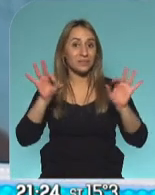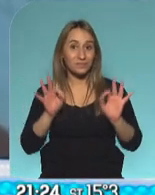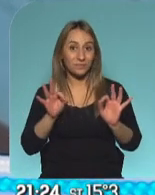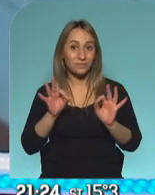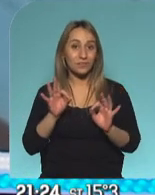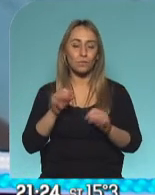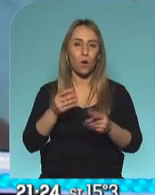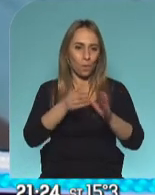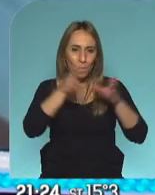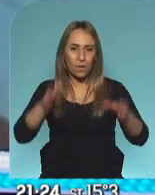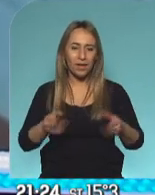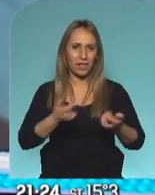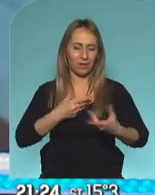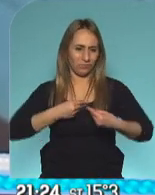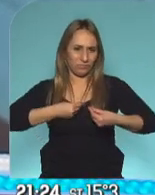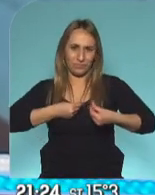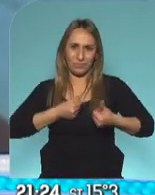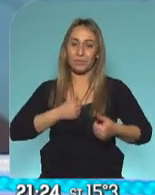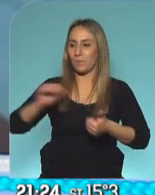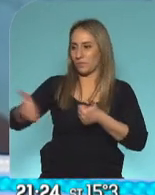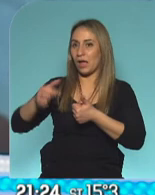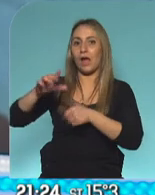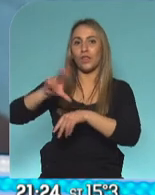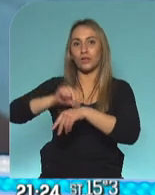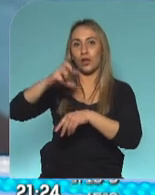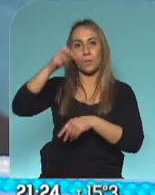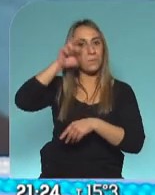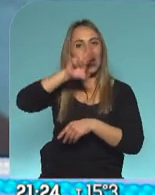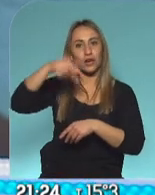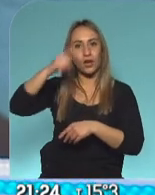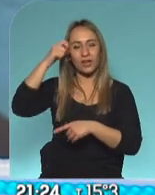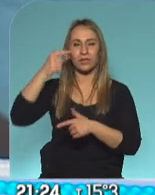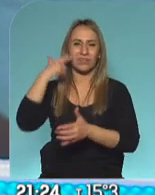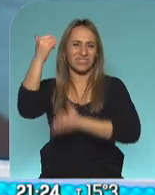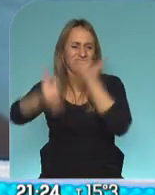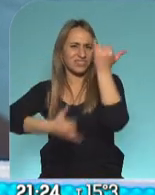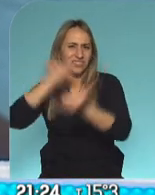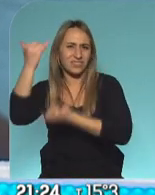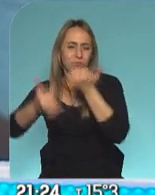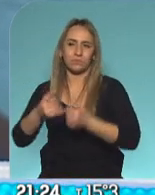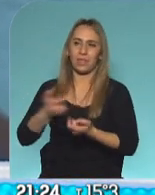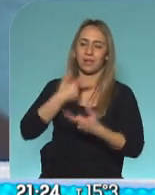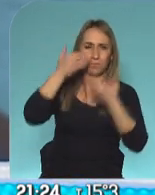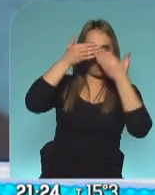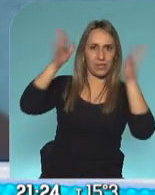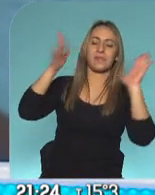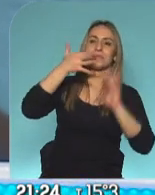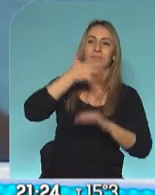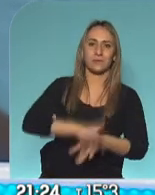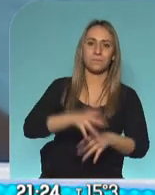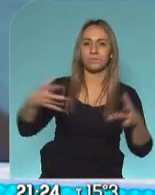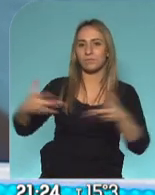sensibilizado, que nos tiene ahí al doctor Perrone, dándonos a entender, haciendo entender qué es lo que pasa en los profesionales de salud.